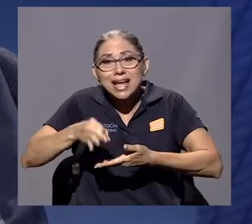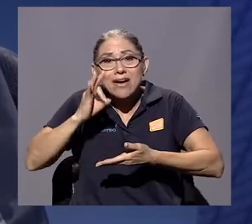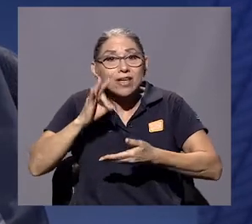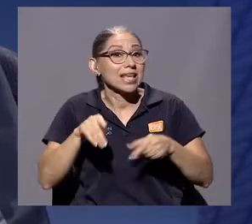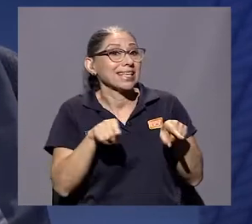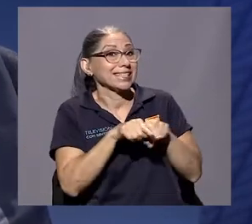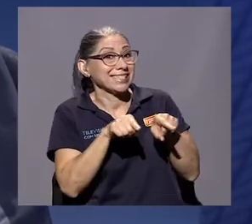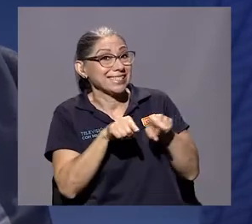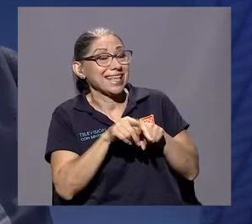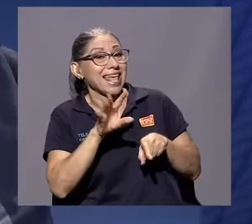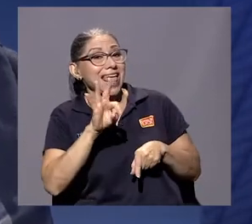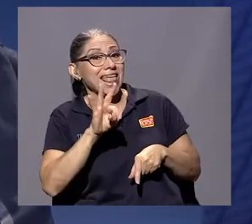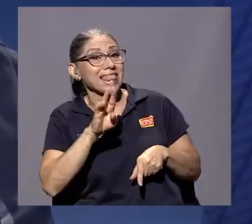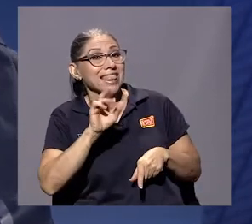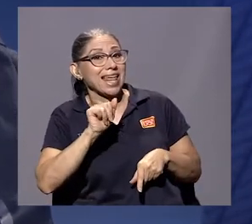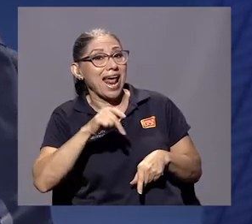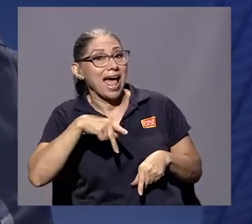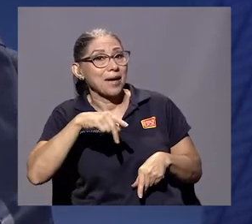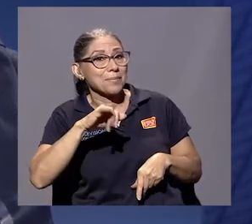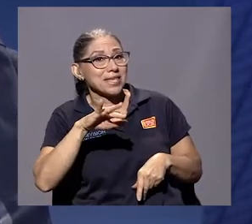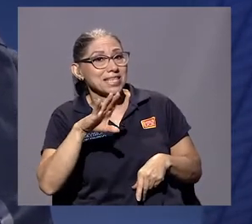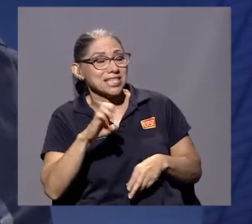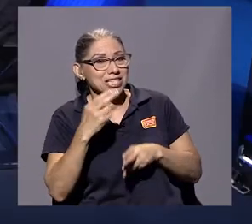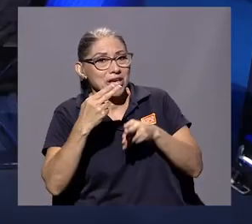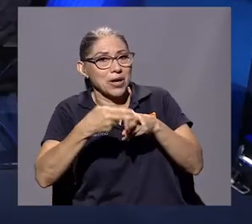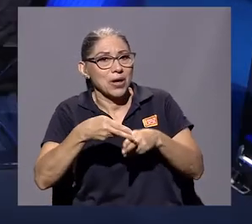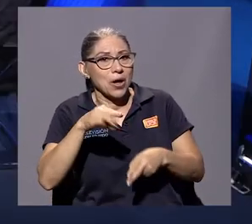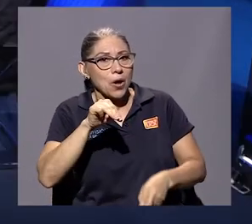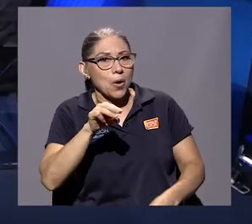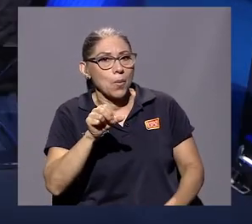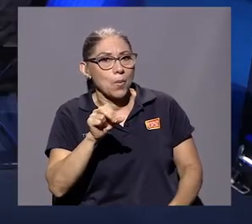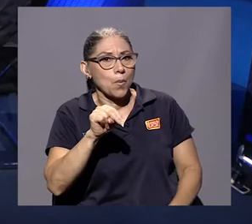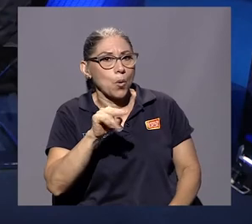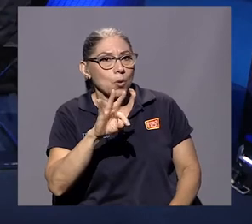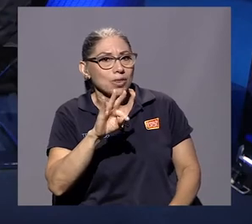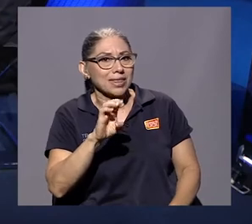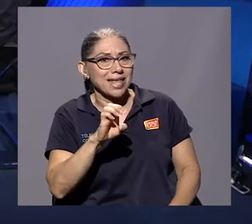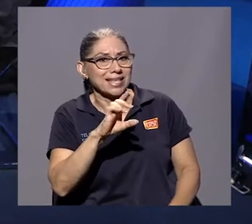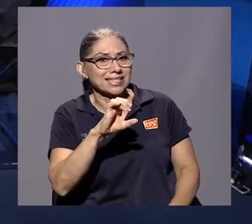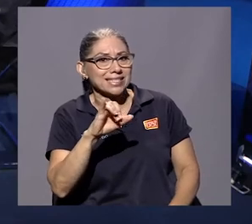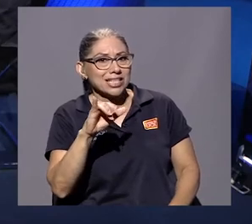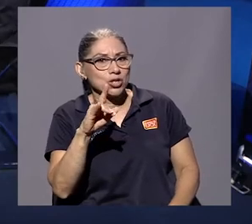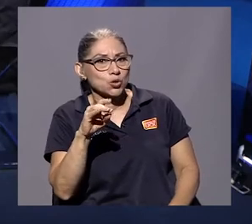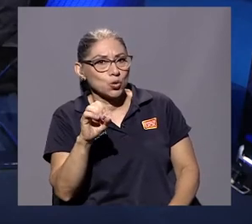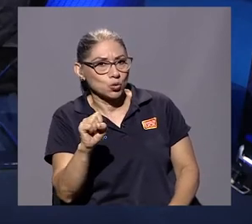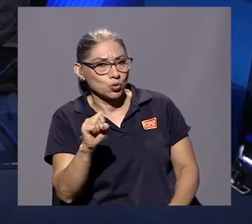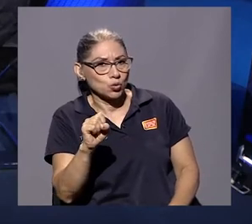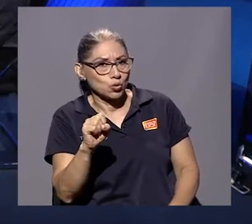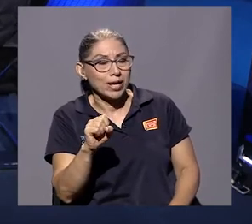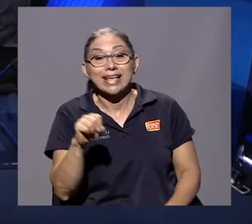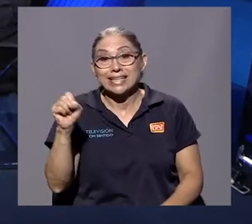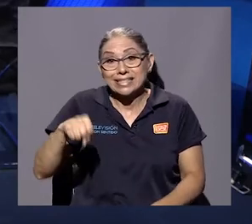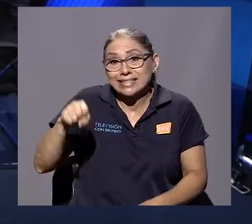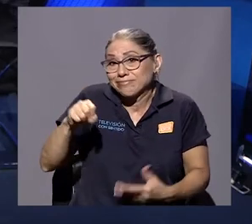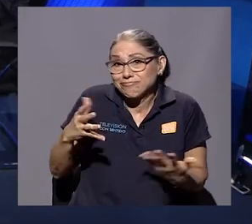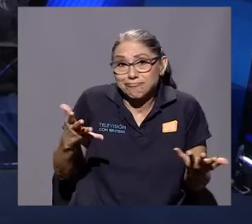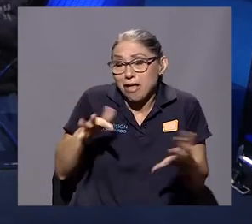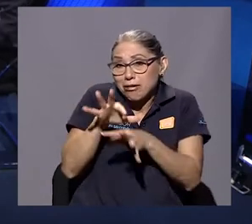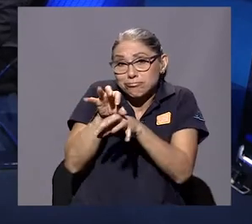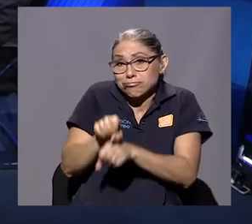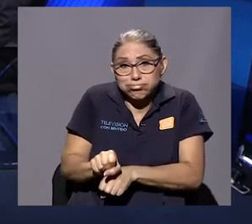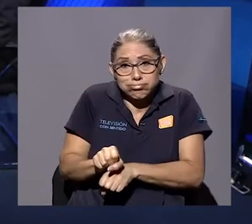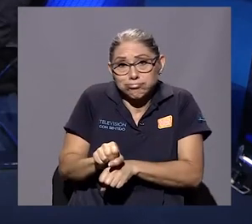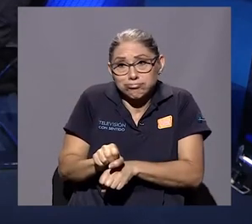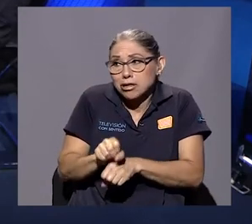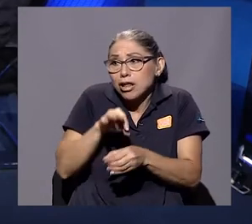El trapiche Montesillos, que usted escribe muy bien en el libro también. Lo clásico de lo que se